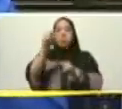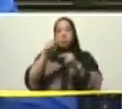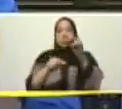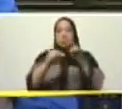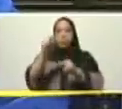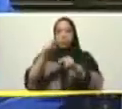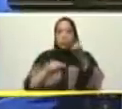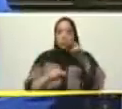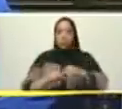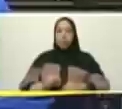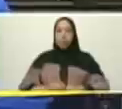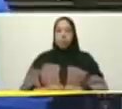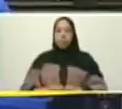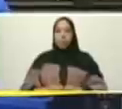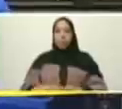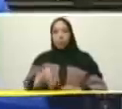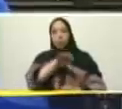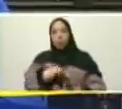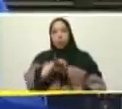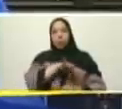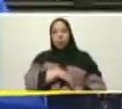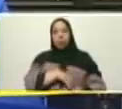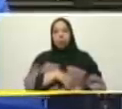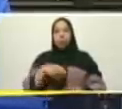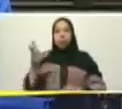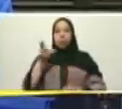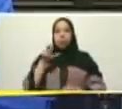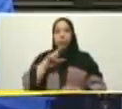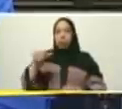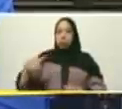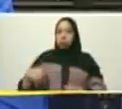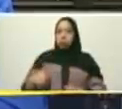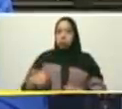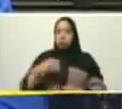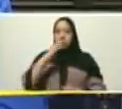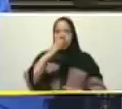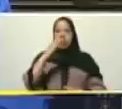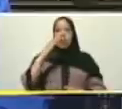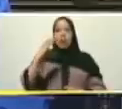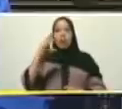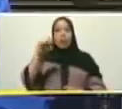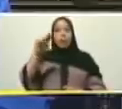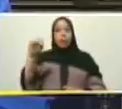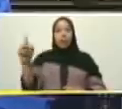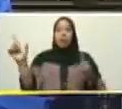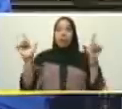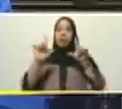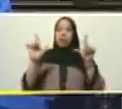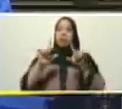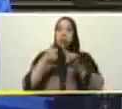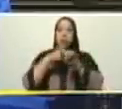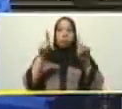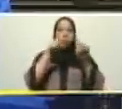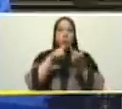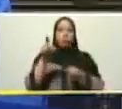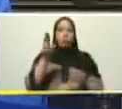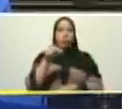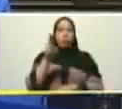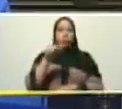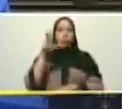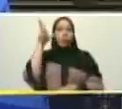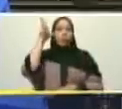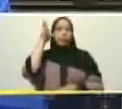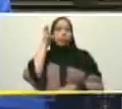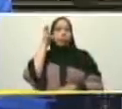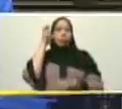eso no lo escucharán ustedes en CNN no lo escucharán jamás en